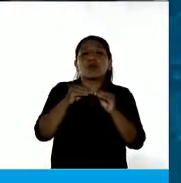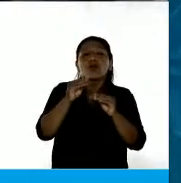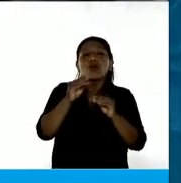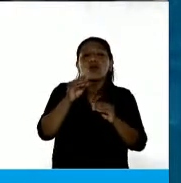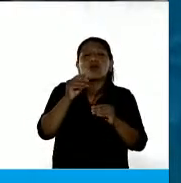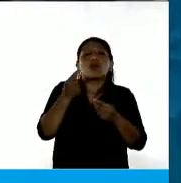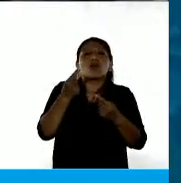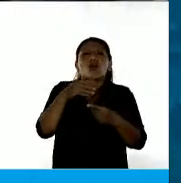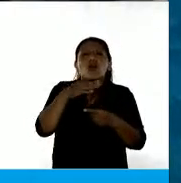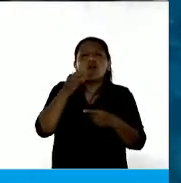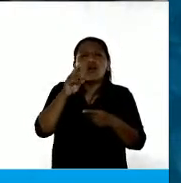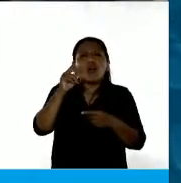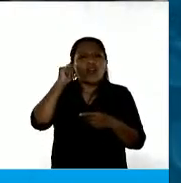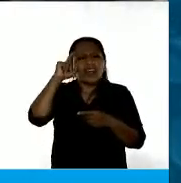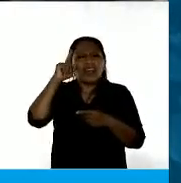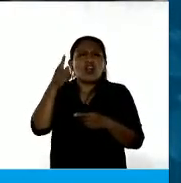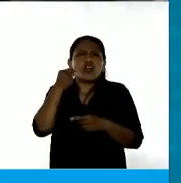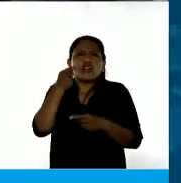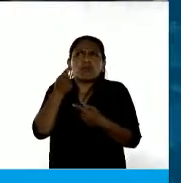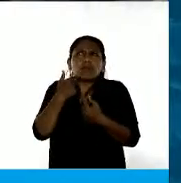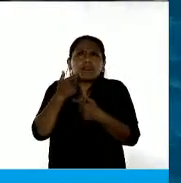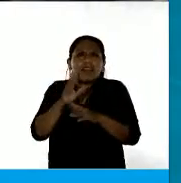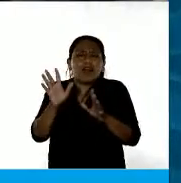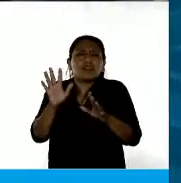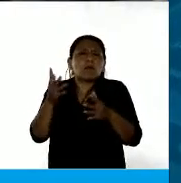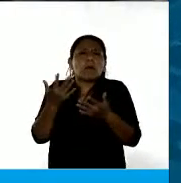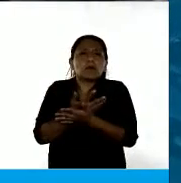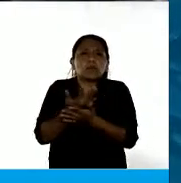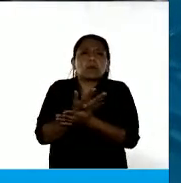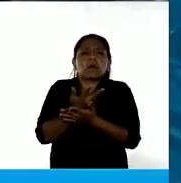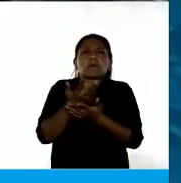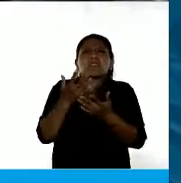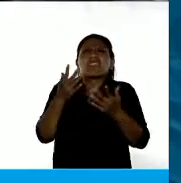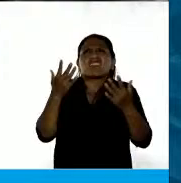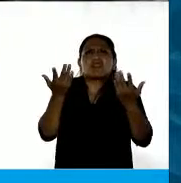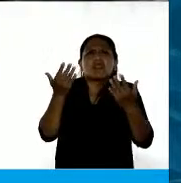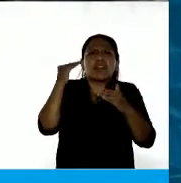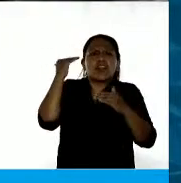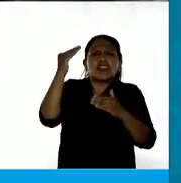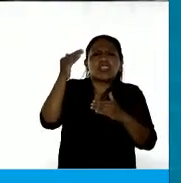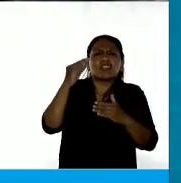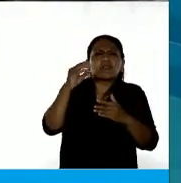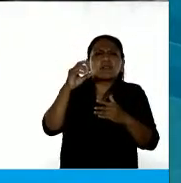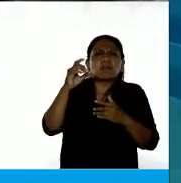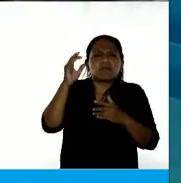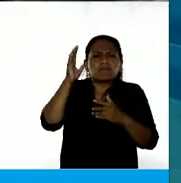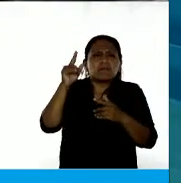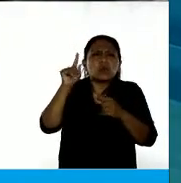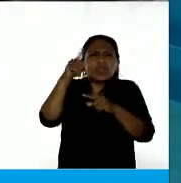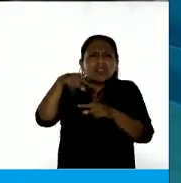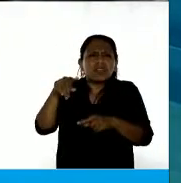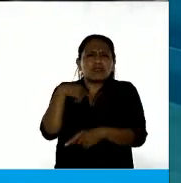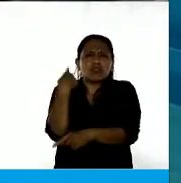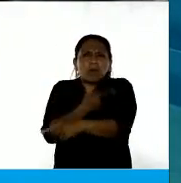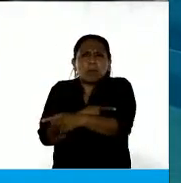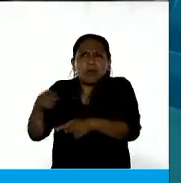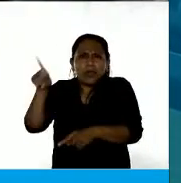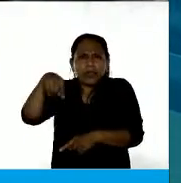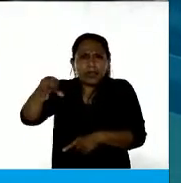las cosas que no sufren los varones, ¿no? Tampoco sufren de los techos de cristal. Ustedes son el poder, son la organización.